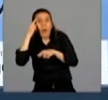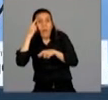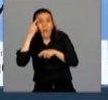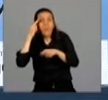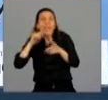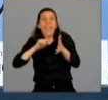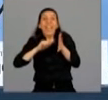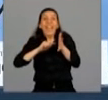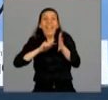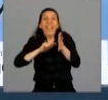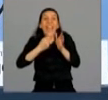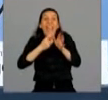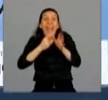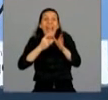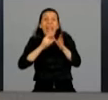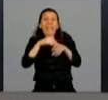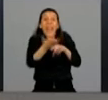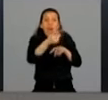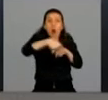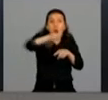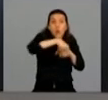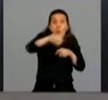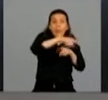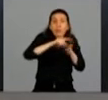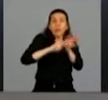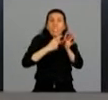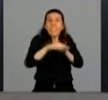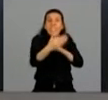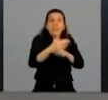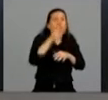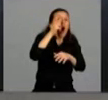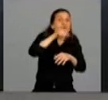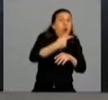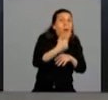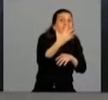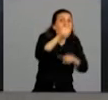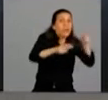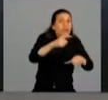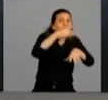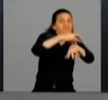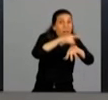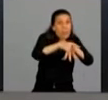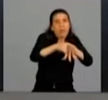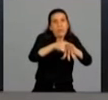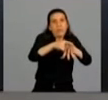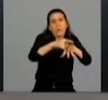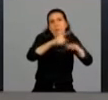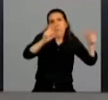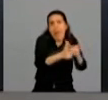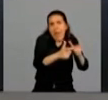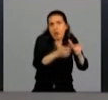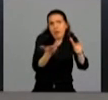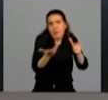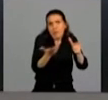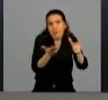,5 casos cada 100.000 habitantes. Está a nivel comparable y menor que muchísimas